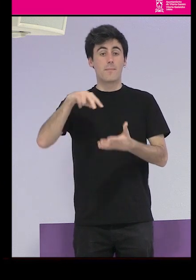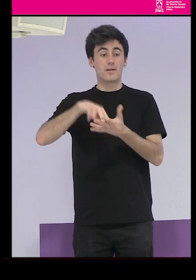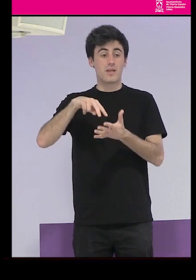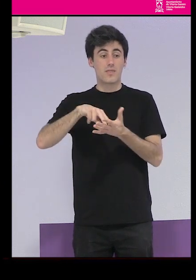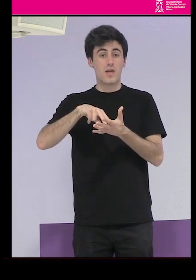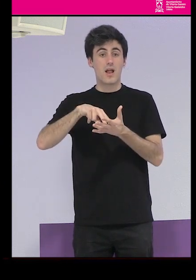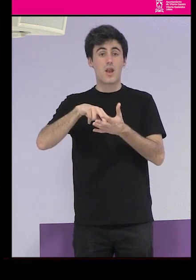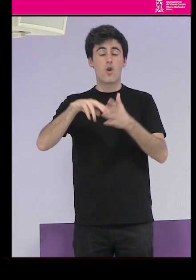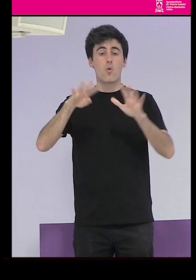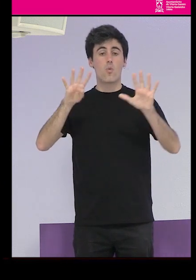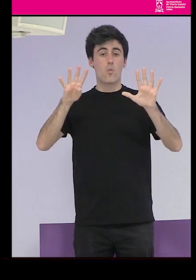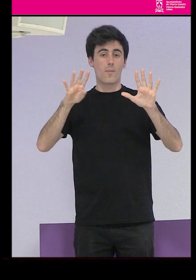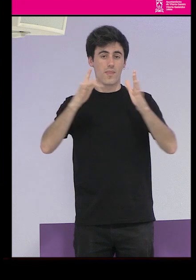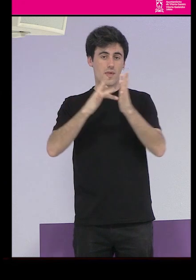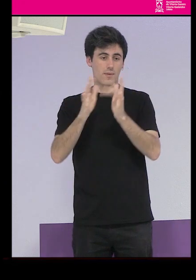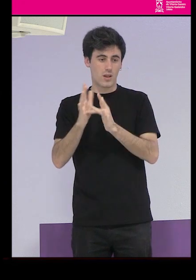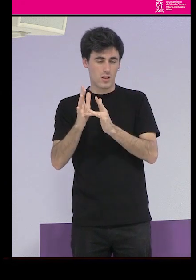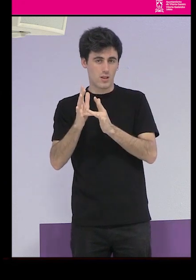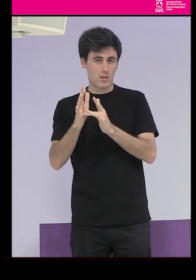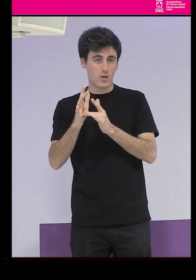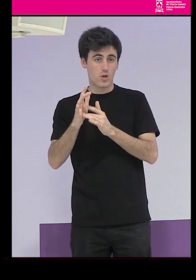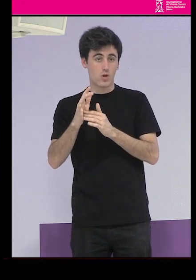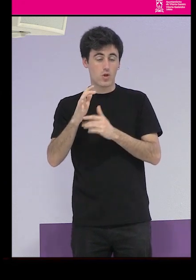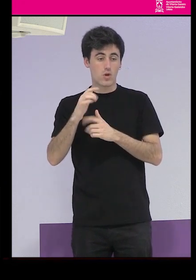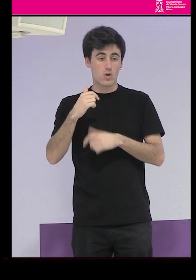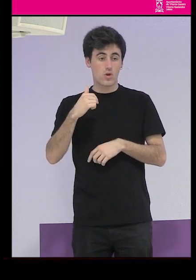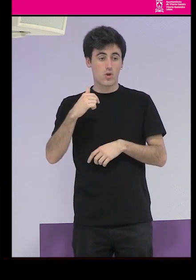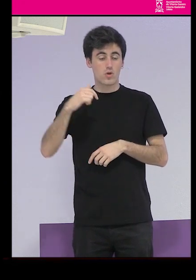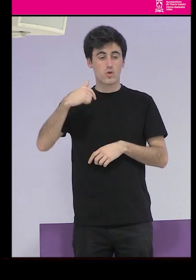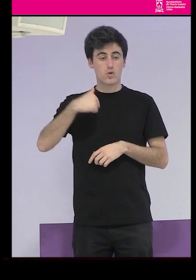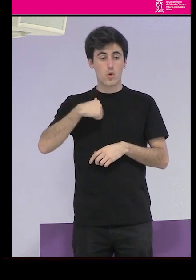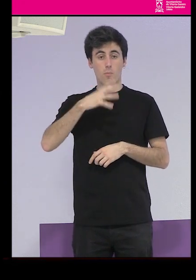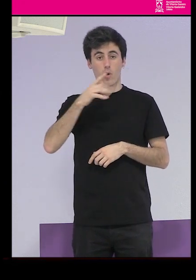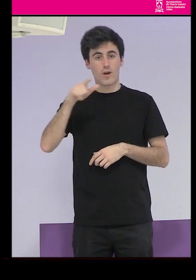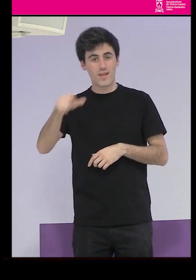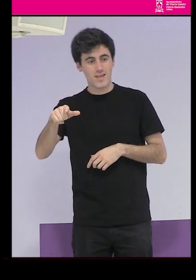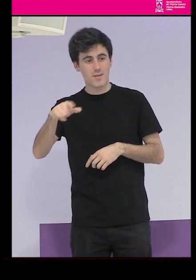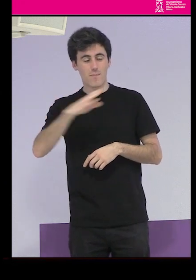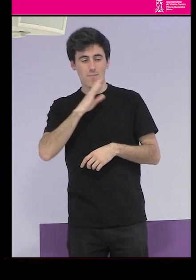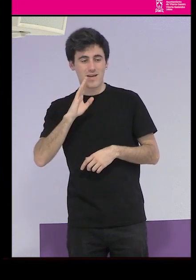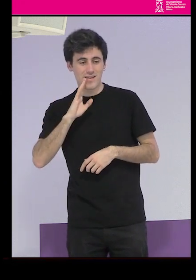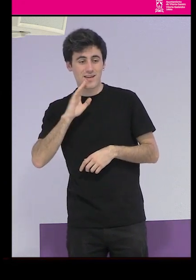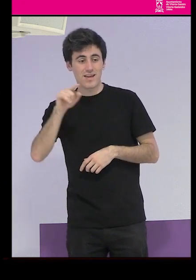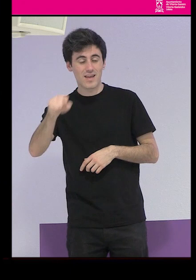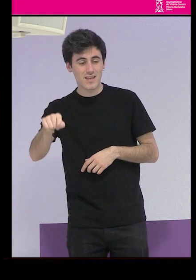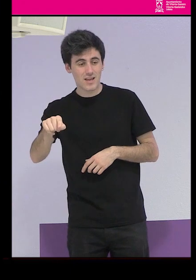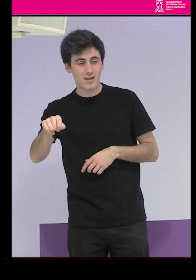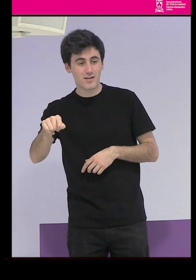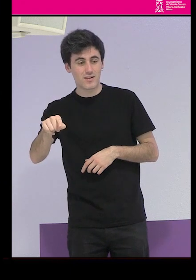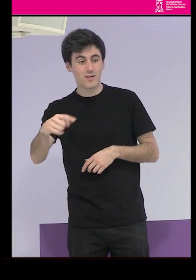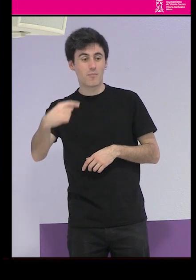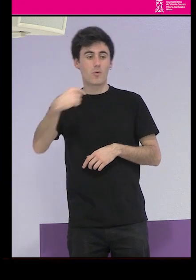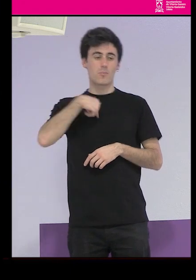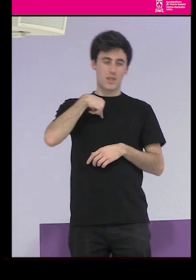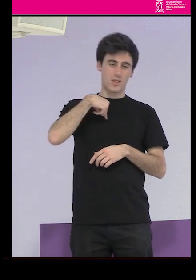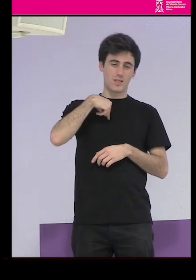el 9 de abril y será yo por ellas madre y ellas por mí eso es una canción preciosa de